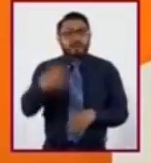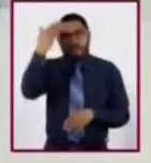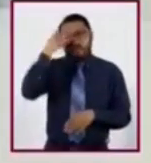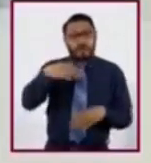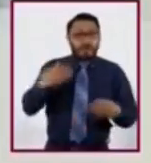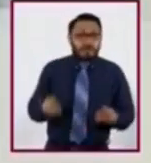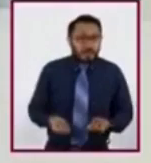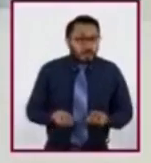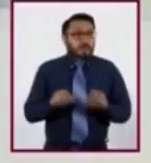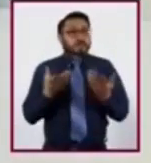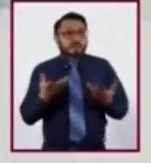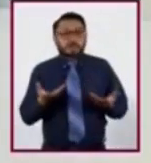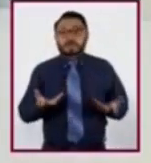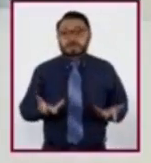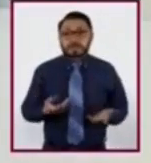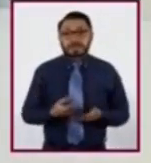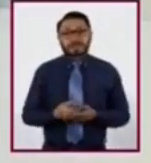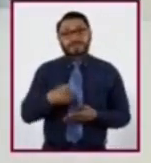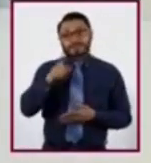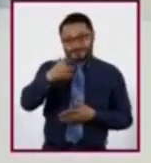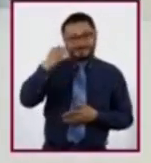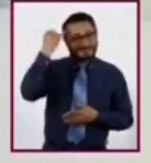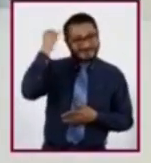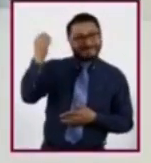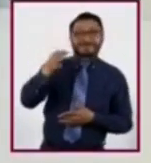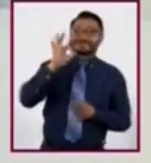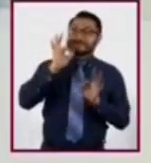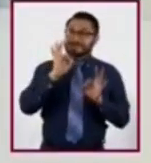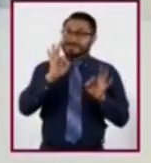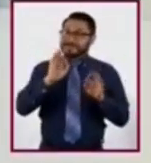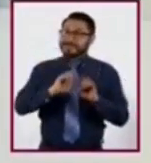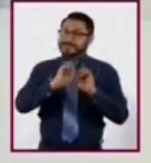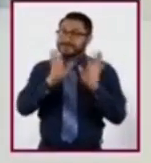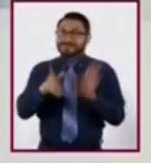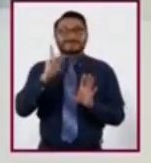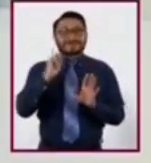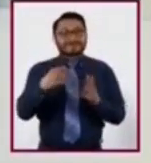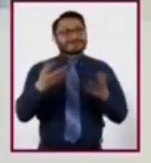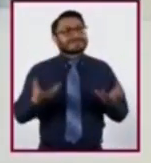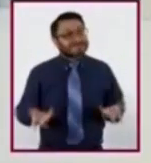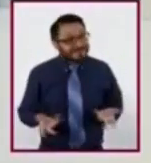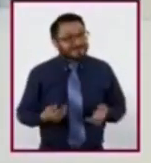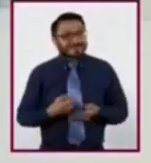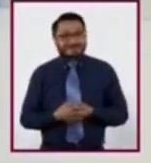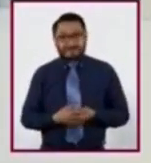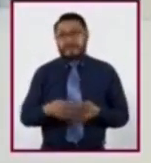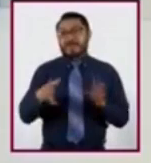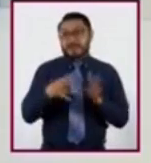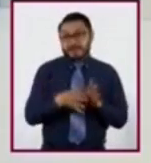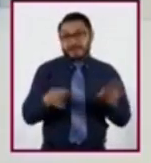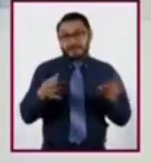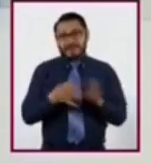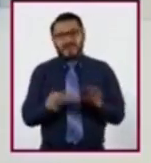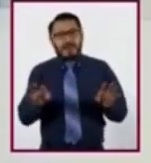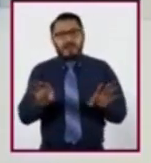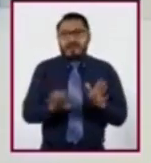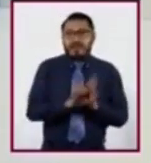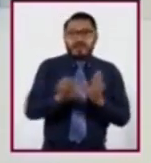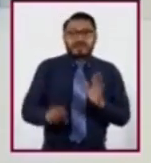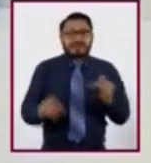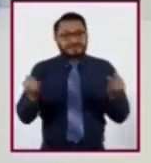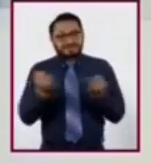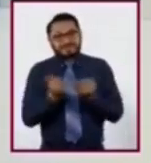es? Para que tengamos una idea más clara de lo que significa, podríamos decir que es el